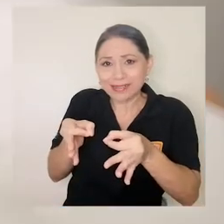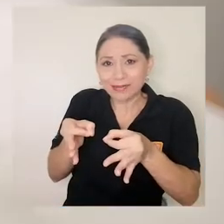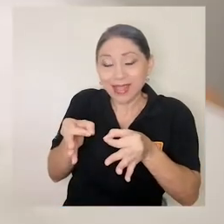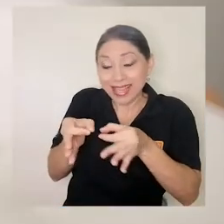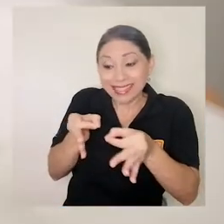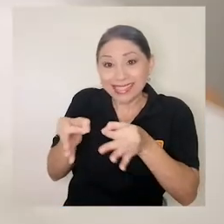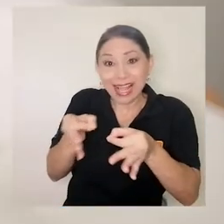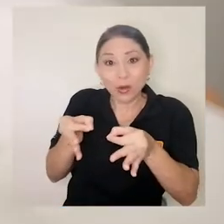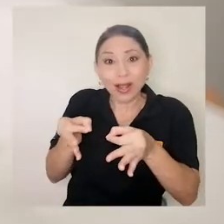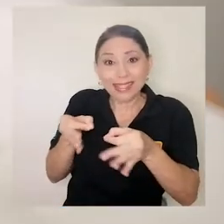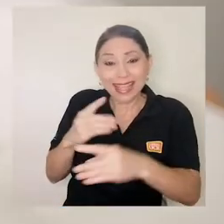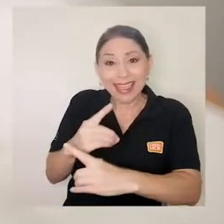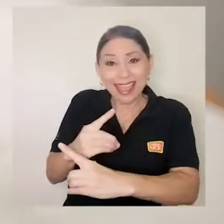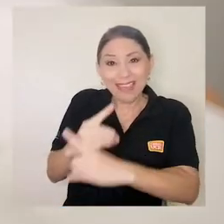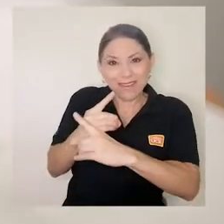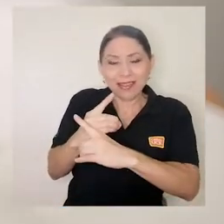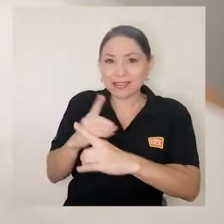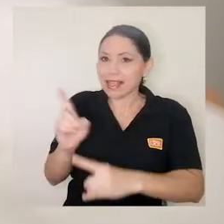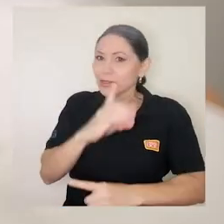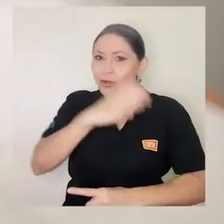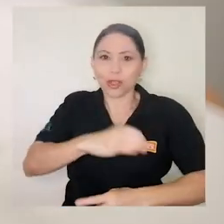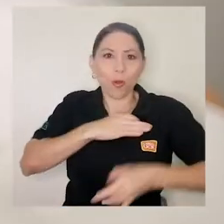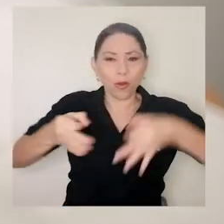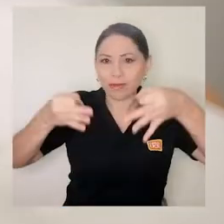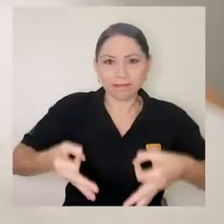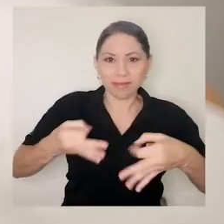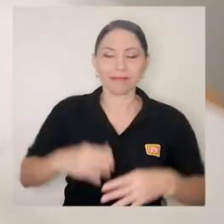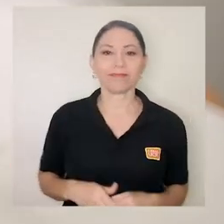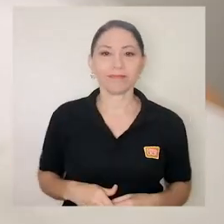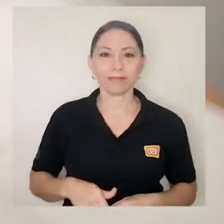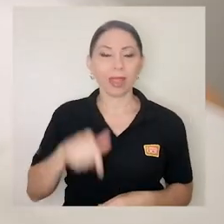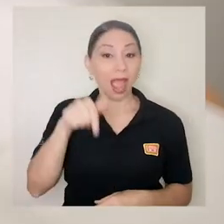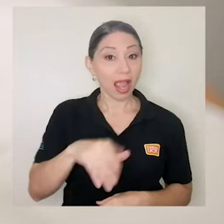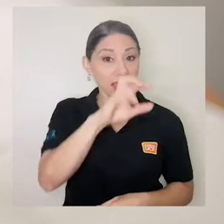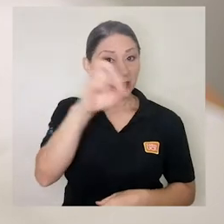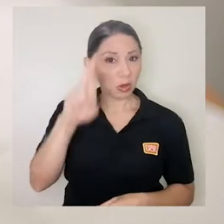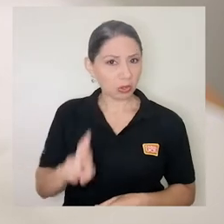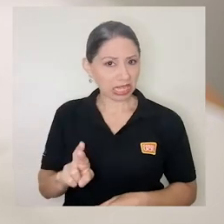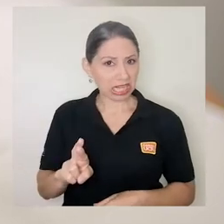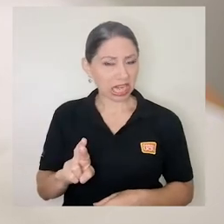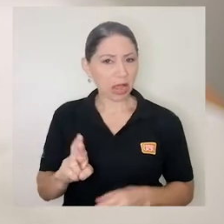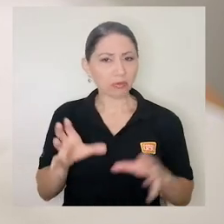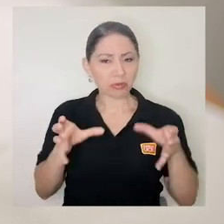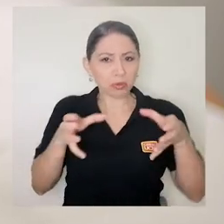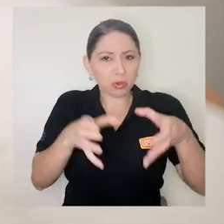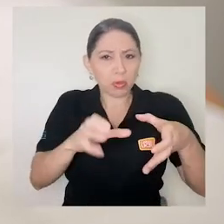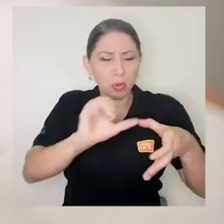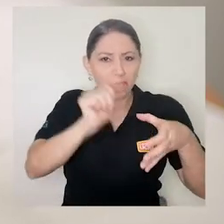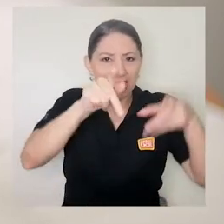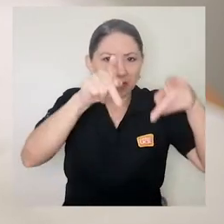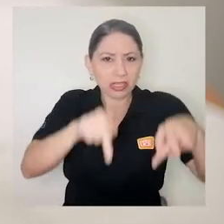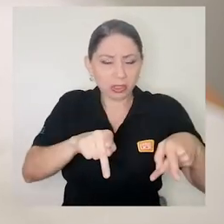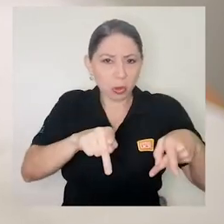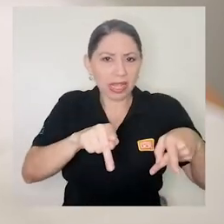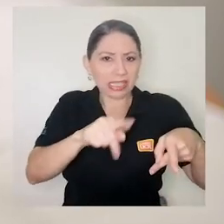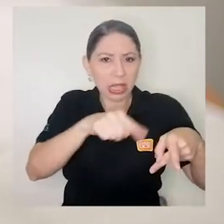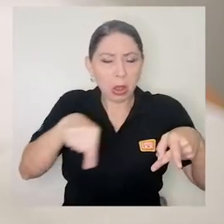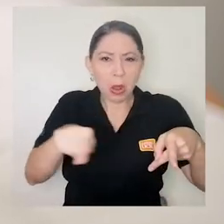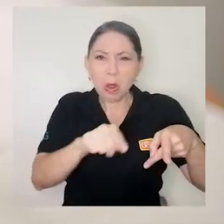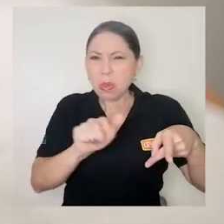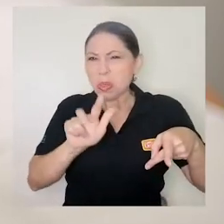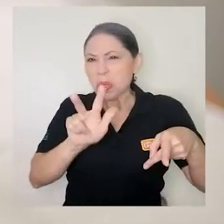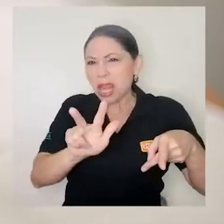no se comporten tan bien. En Costa Rica de tres a cuatro personas por cada diez habitantes